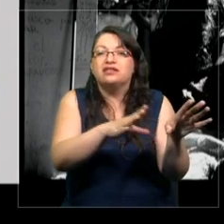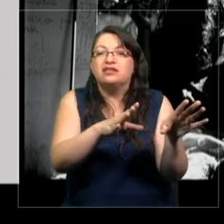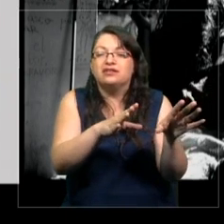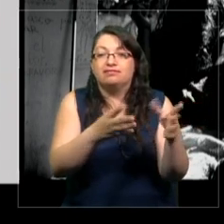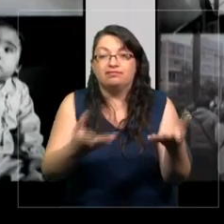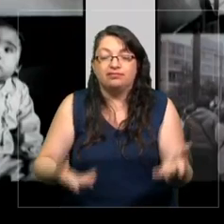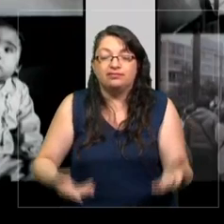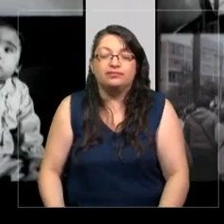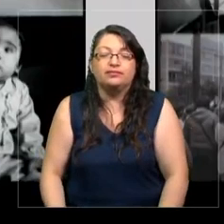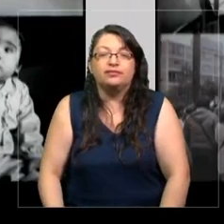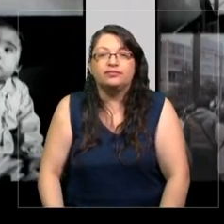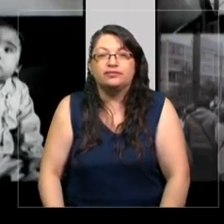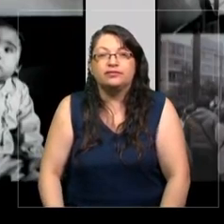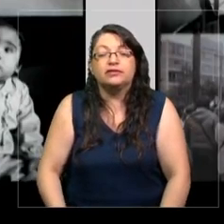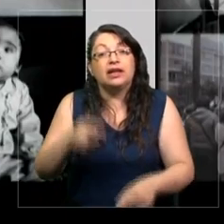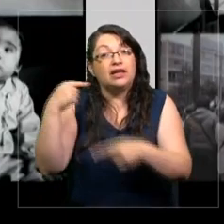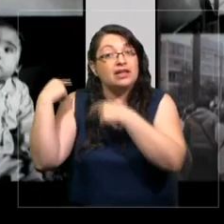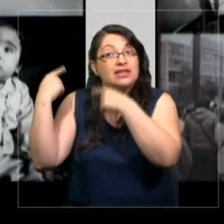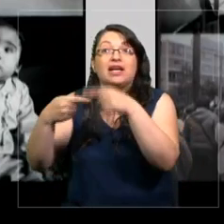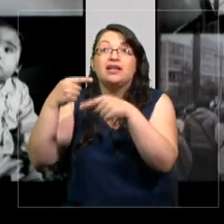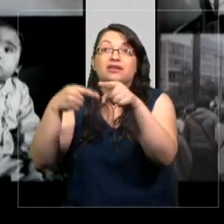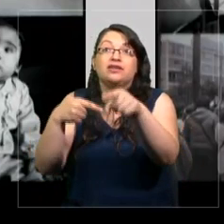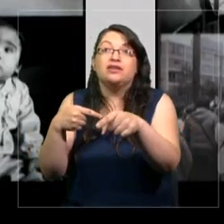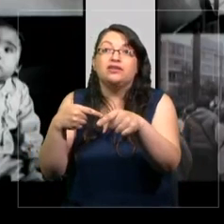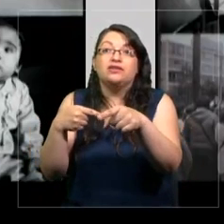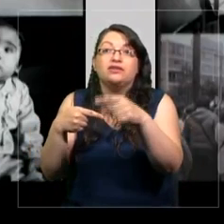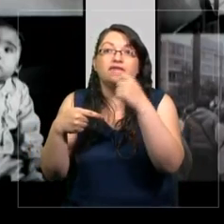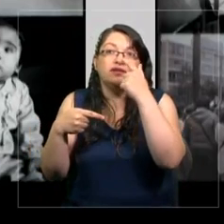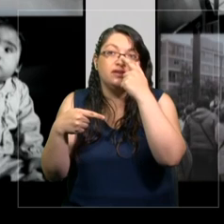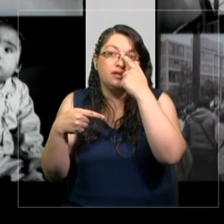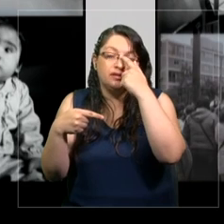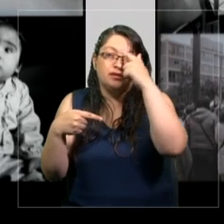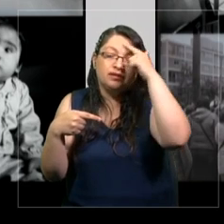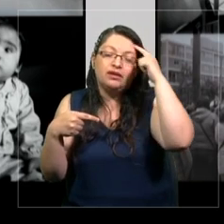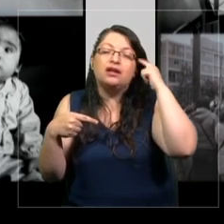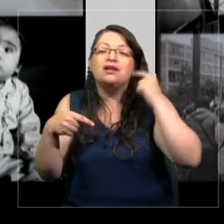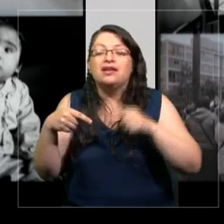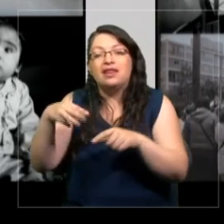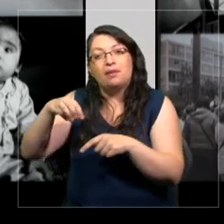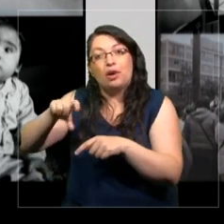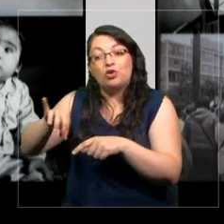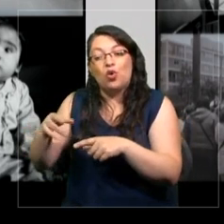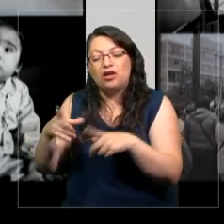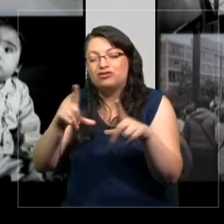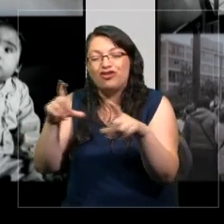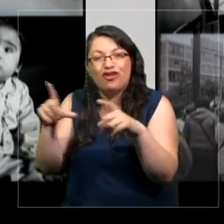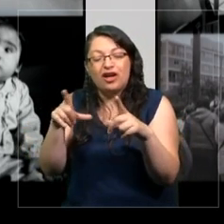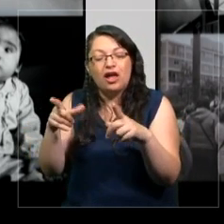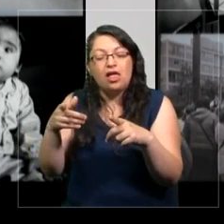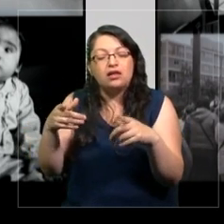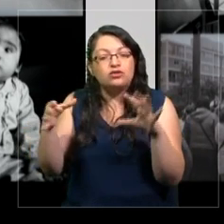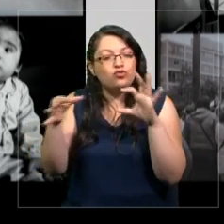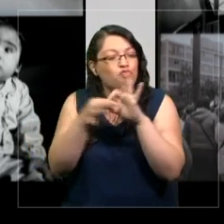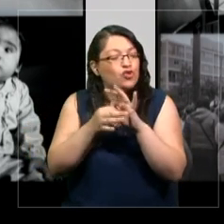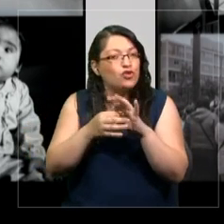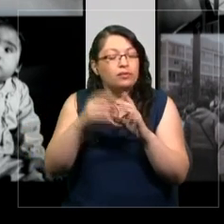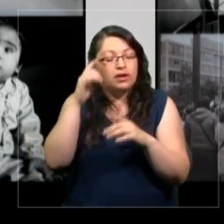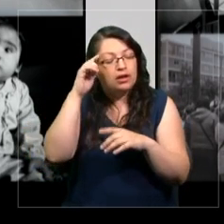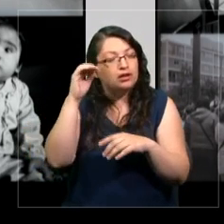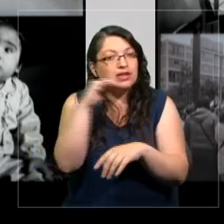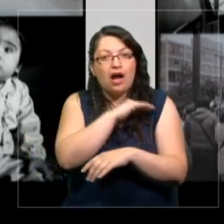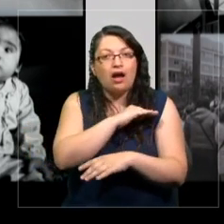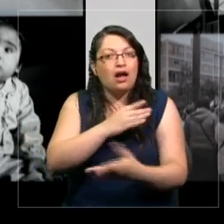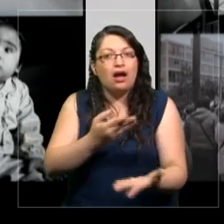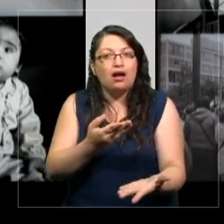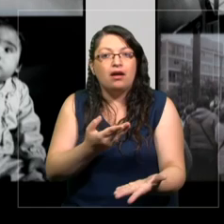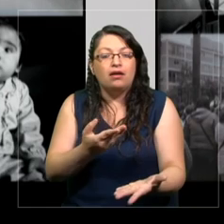marco. Y esta historia de Manuel a mí se vinculó rápidamente en mi cabeza con una historia